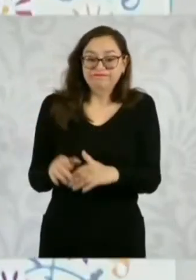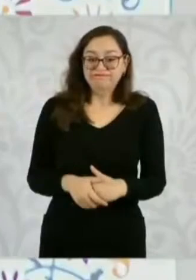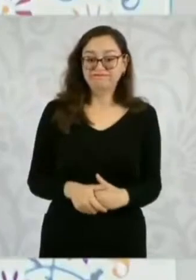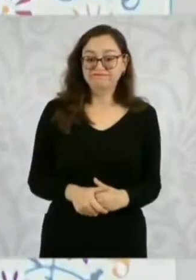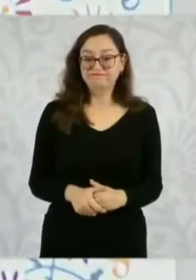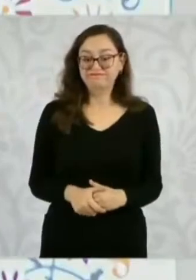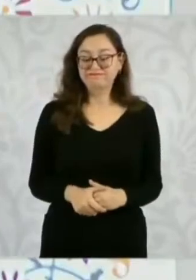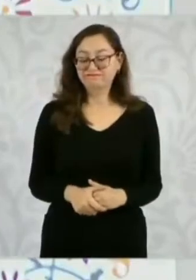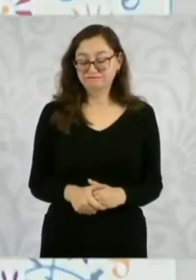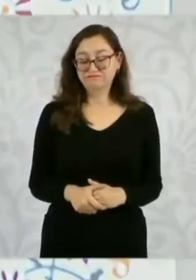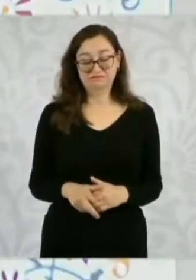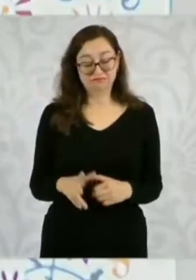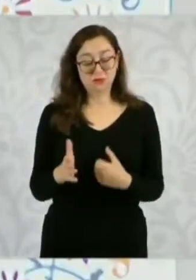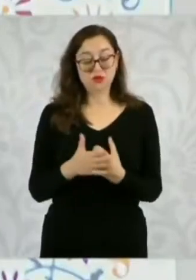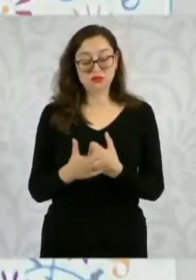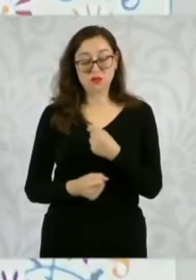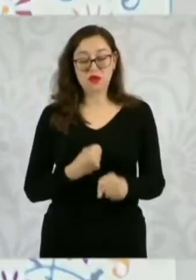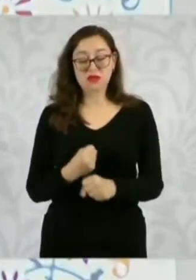elección va.